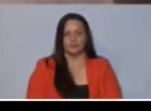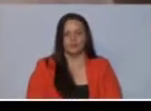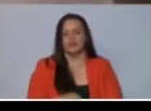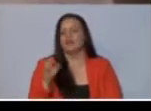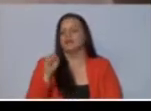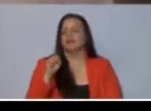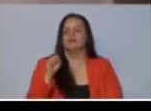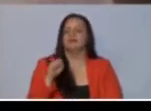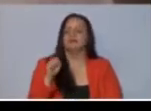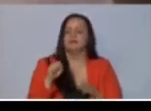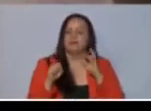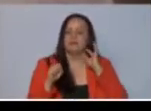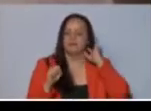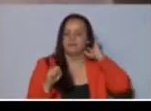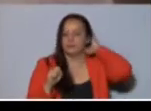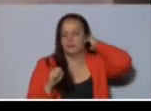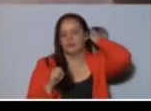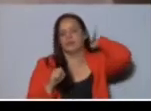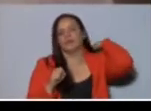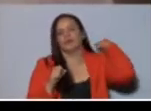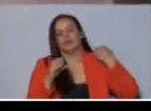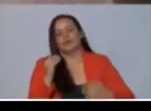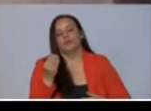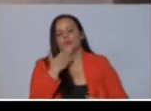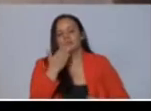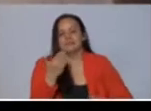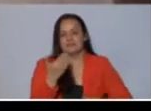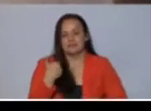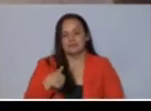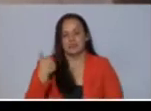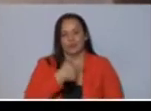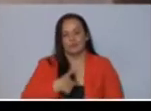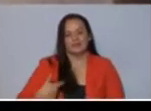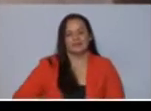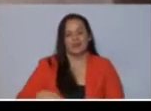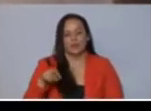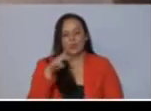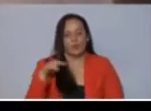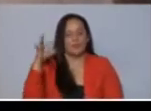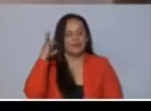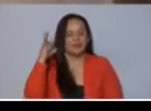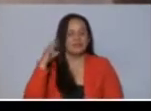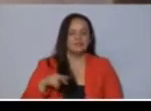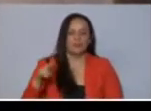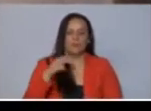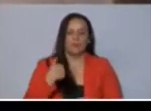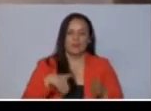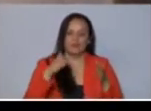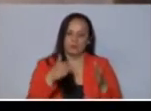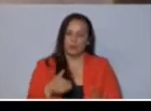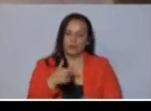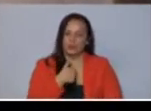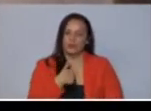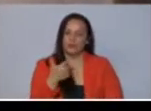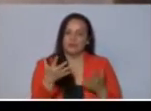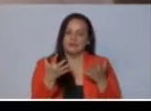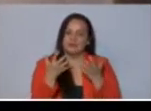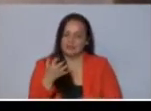Sí, muchas gracias, señor presidente, compañeras y compañeros. Yo también quisiera